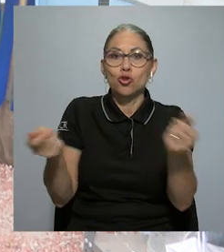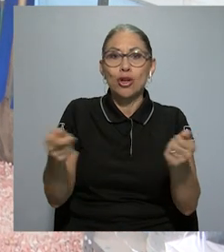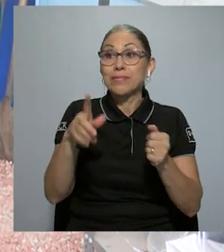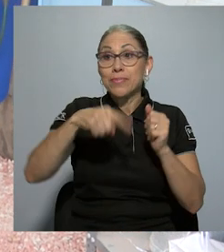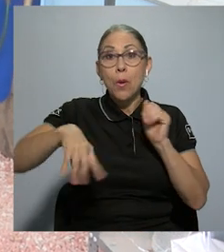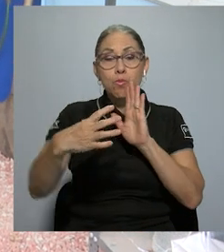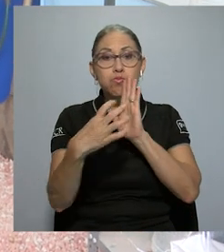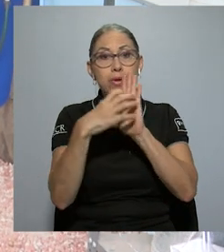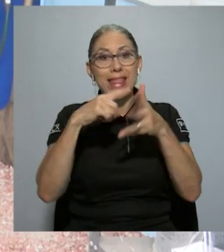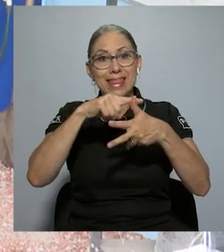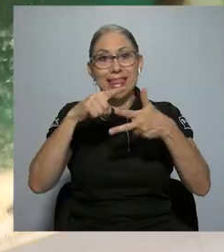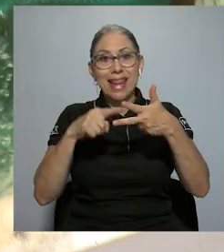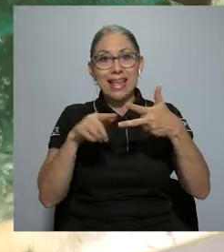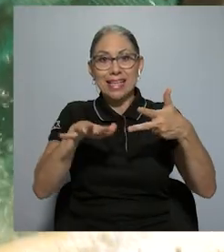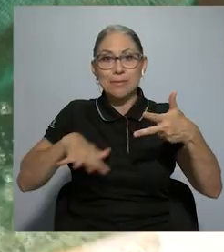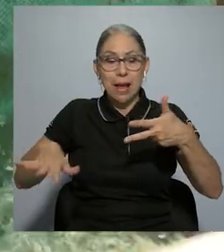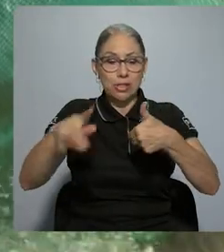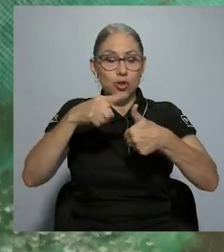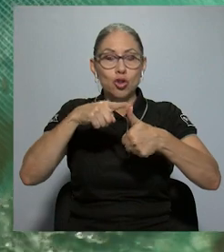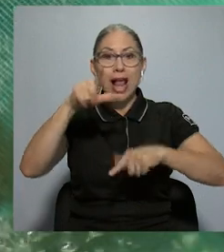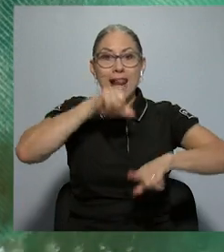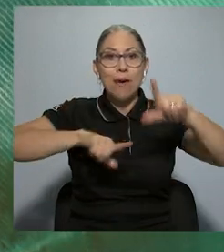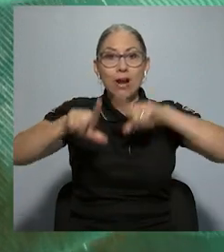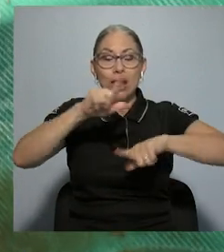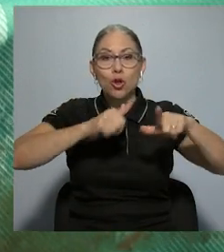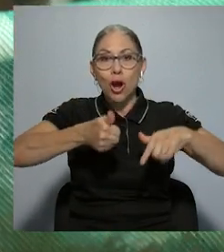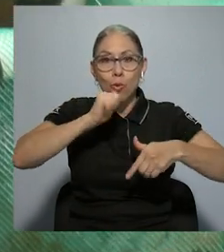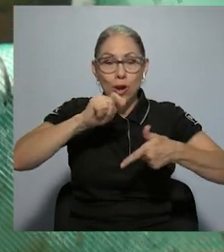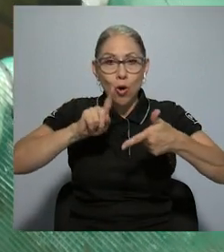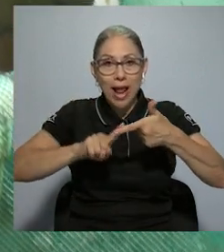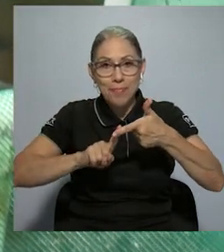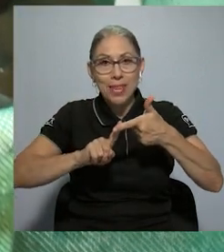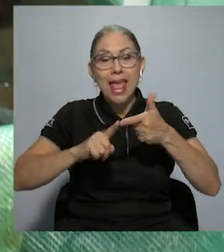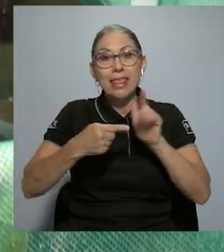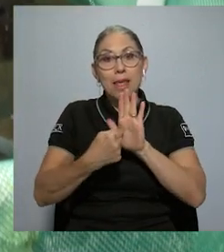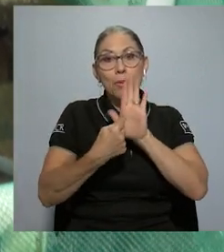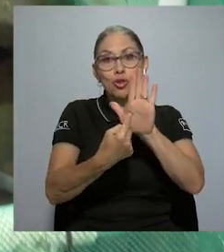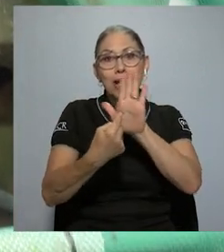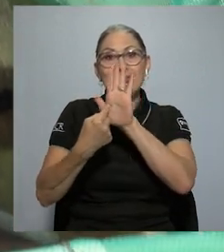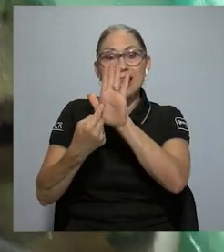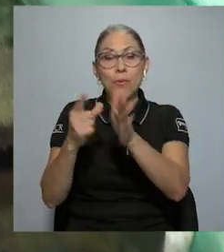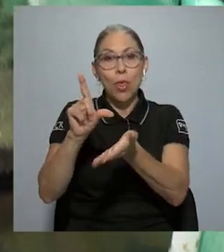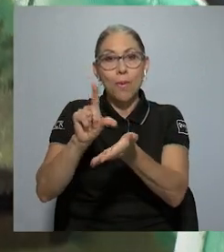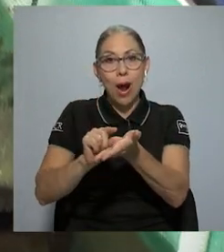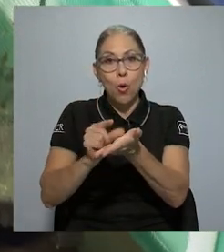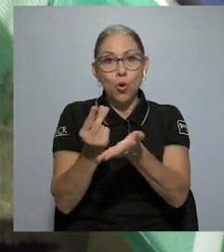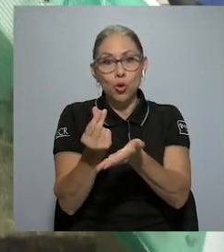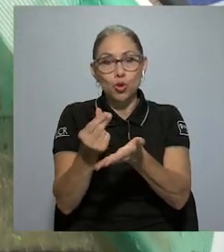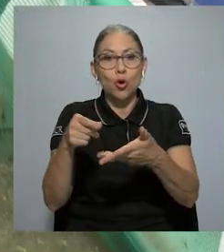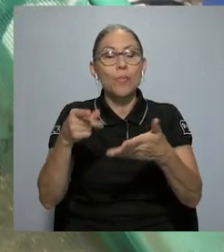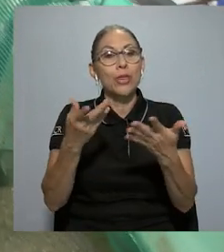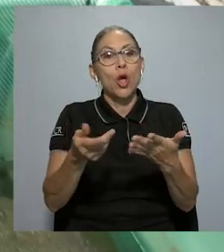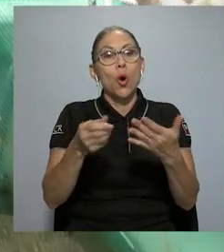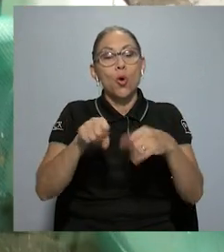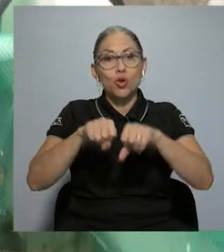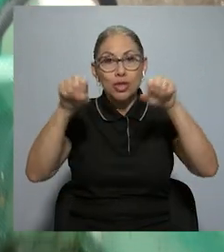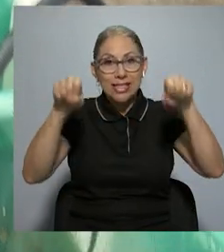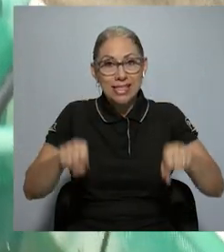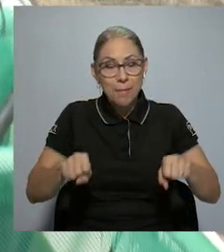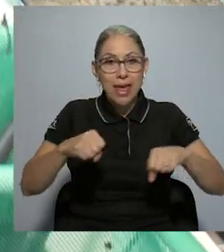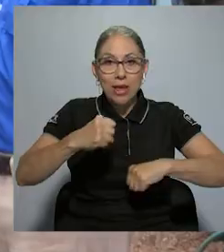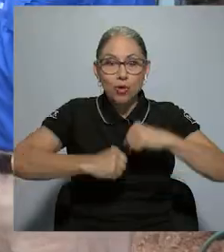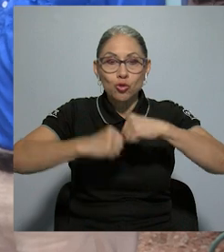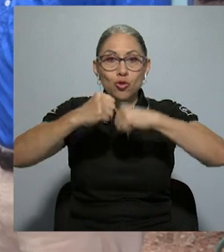El módulo cuenta con tres espacios, el laboratorio acuícola, el módulo demostrativo de bajo costo un sistema de